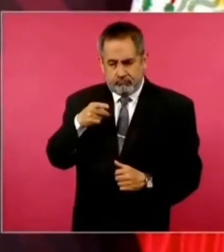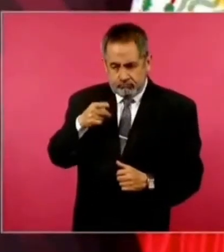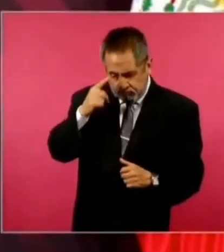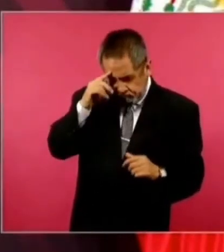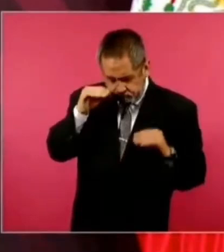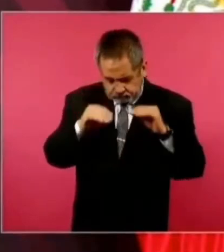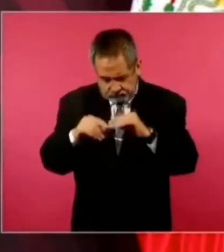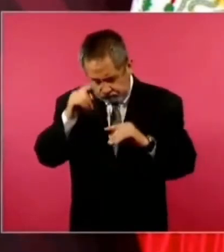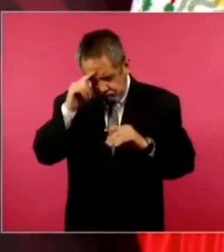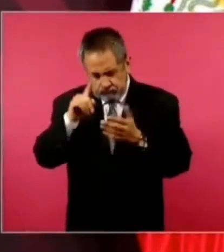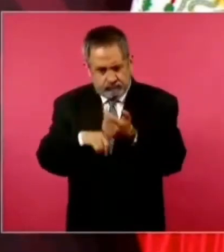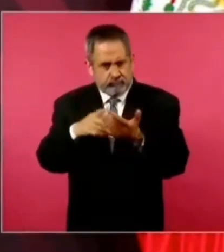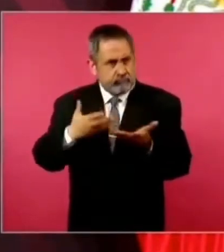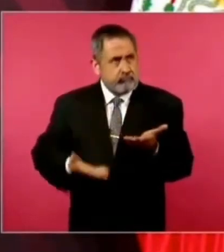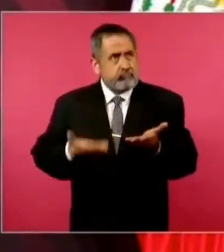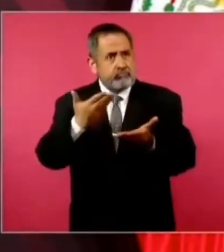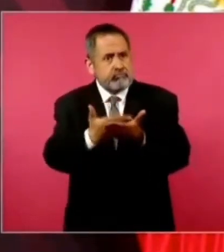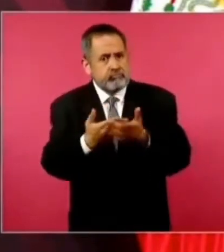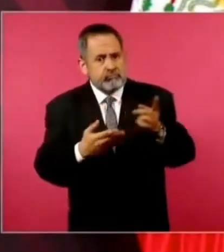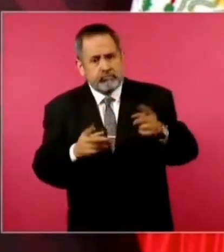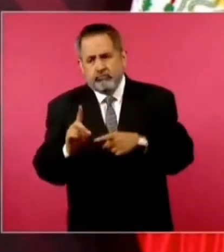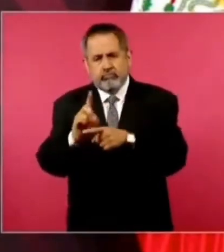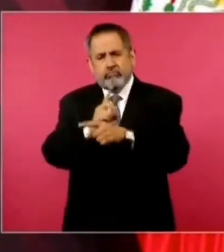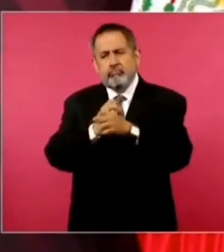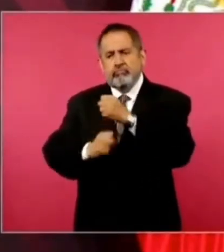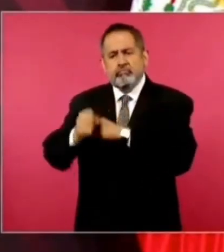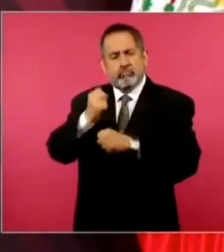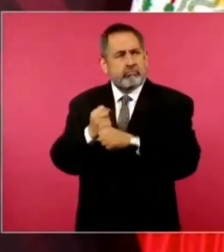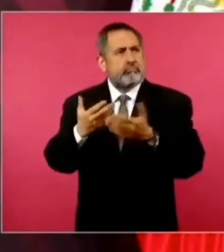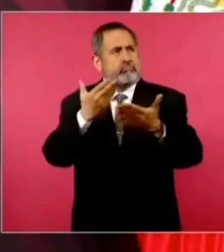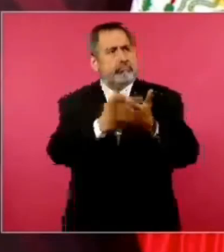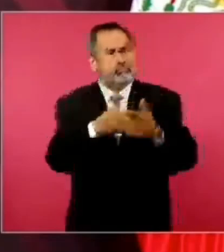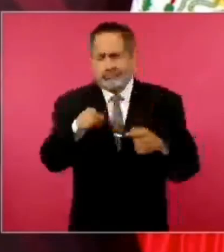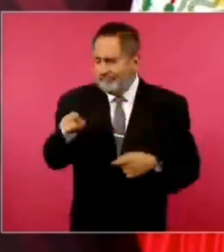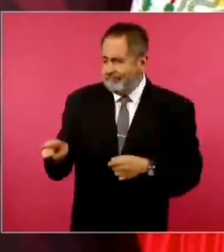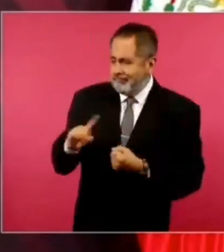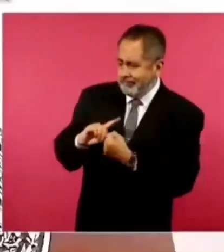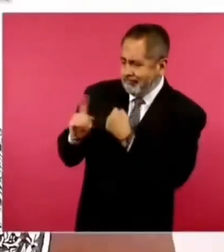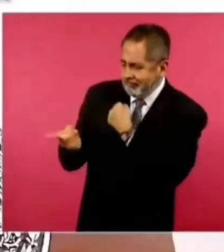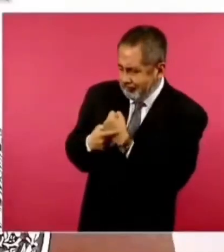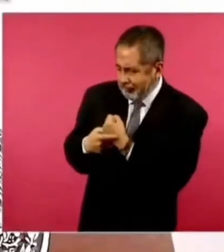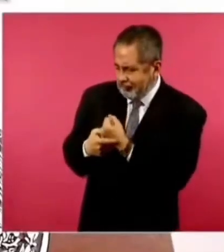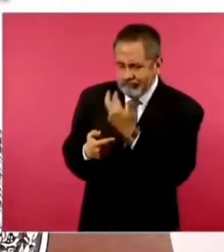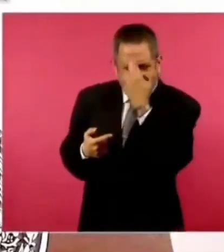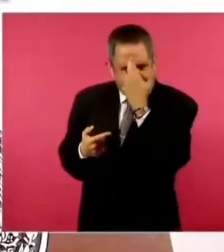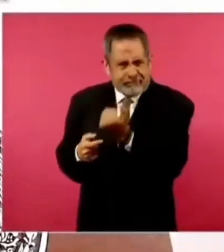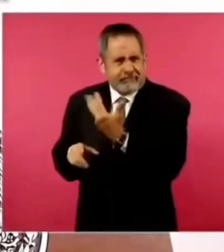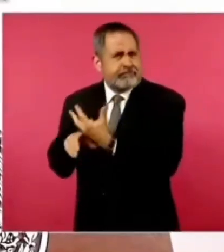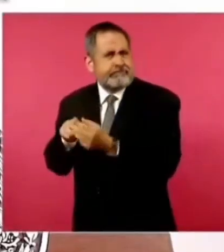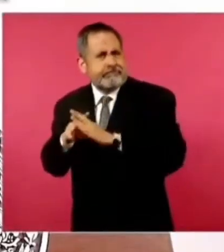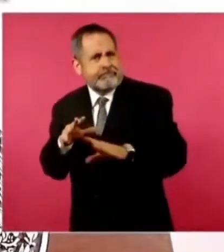proponiendo desde hace años de atender las causas de la migración,